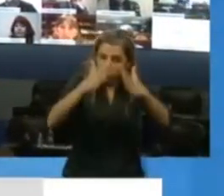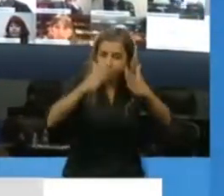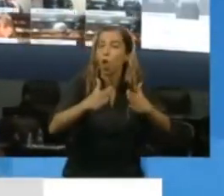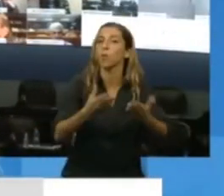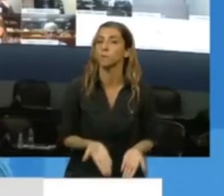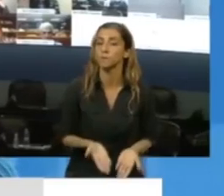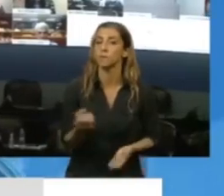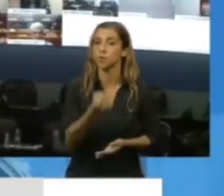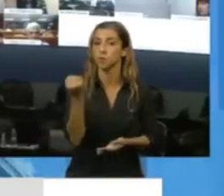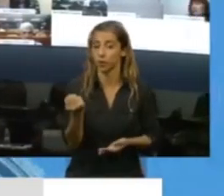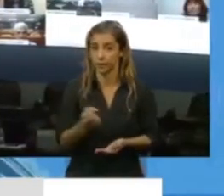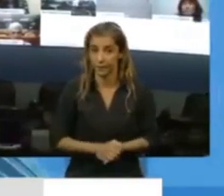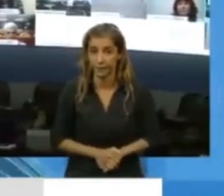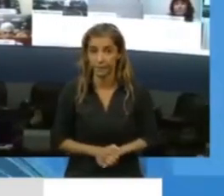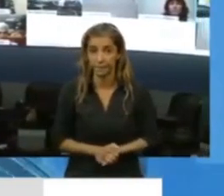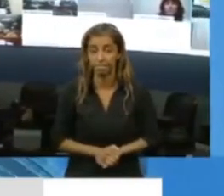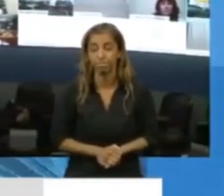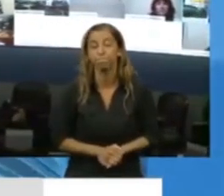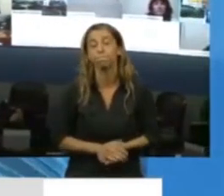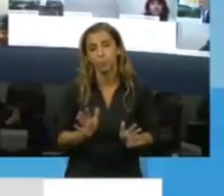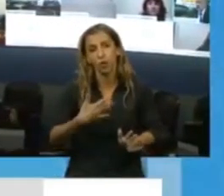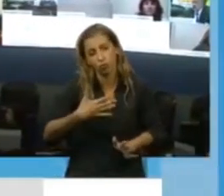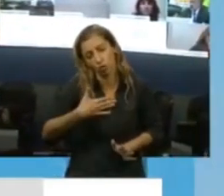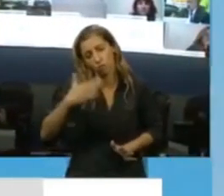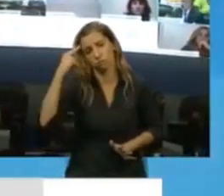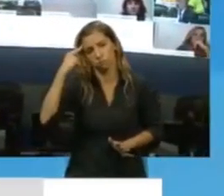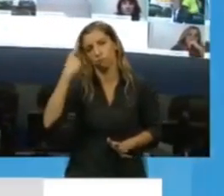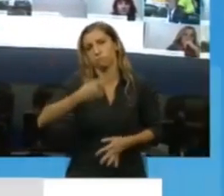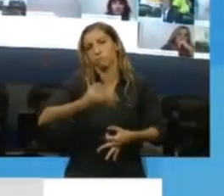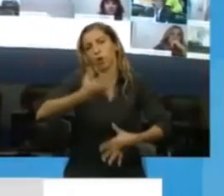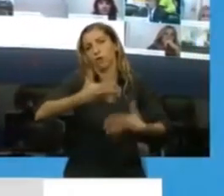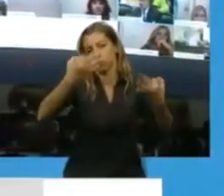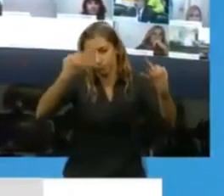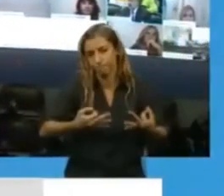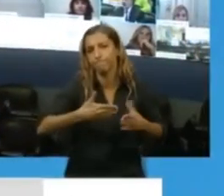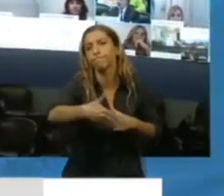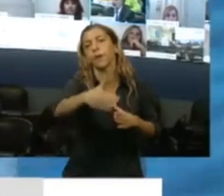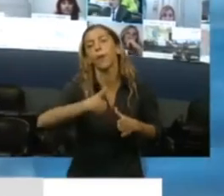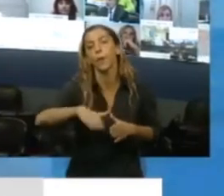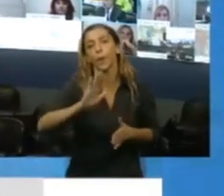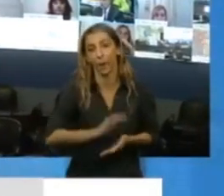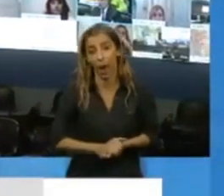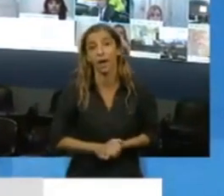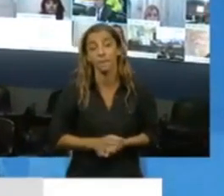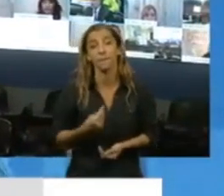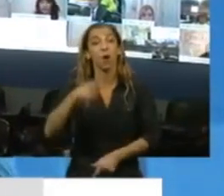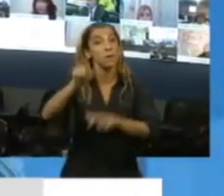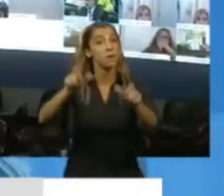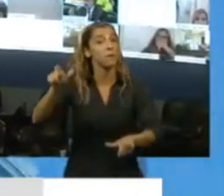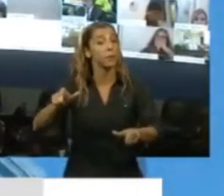creo yo que con profesionalismo, el registro único del personal de salud